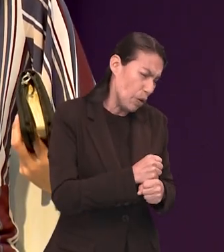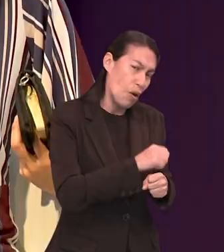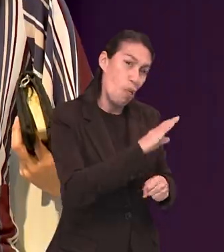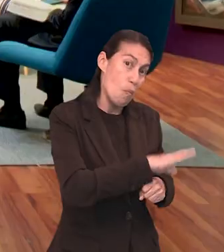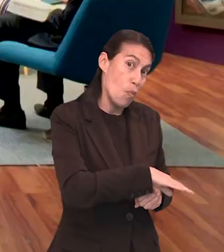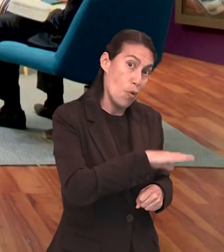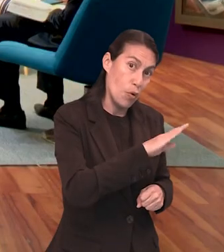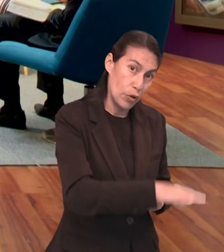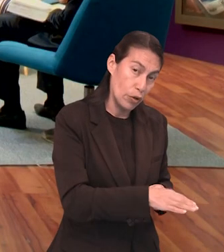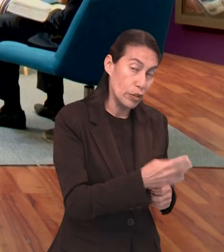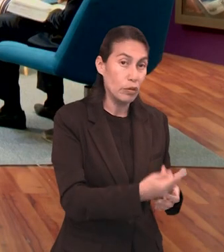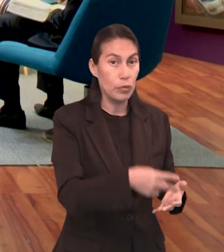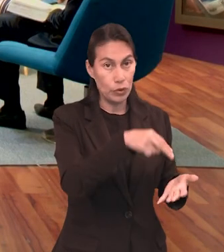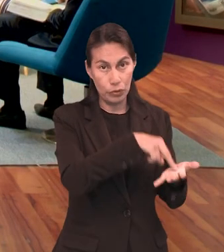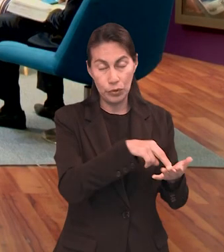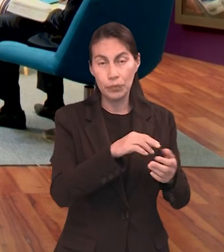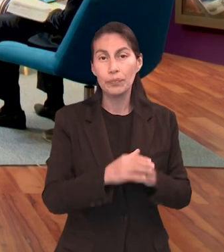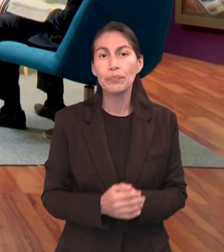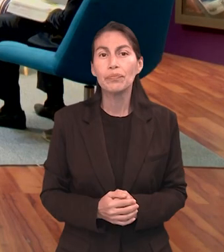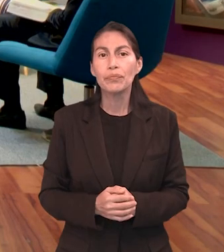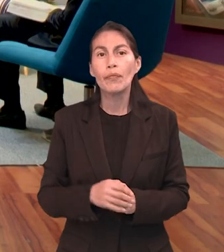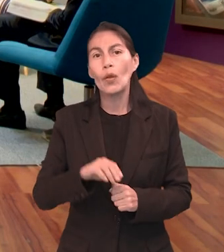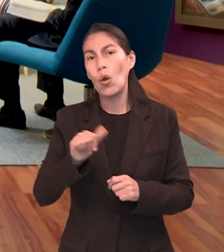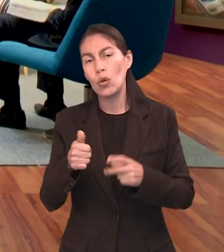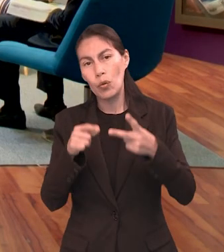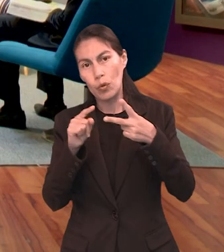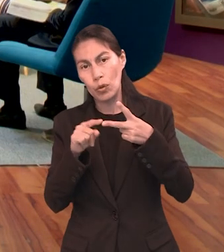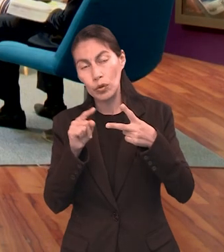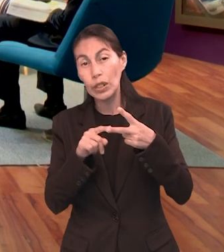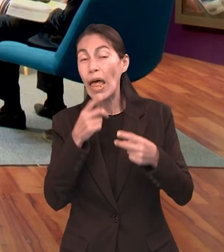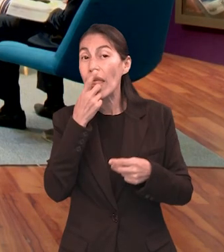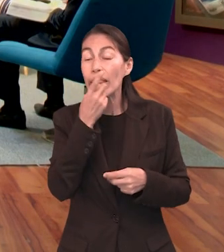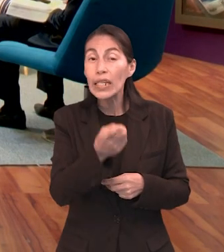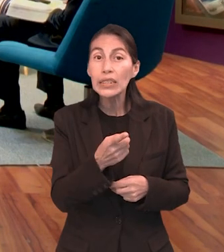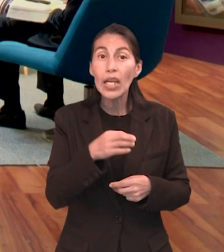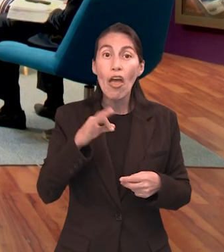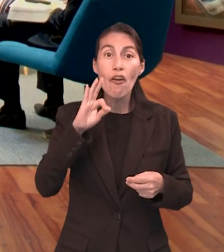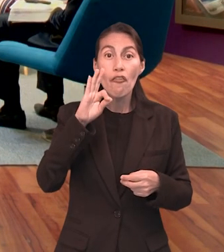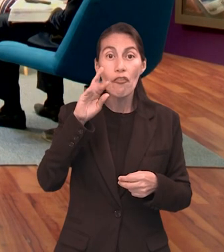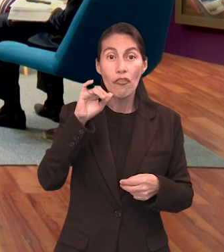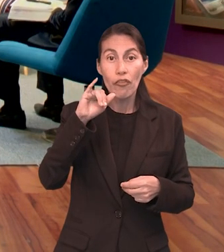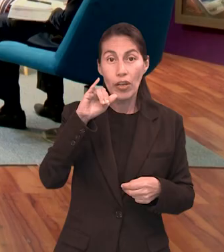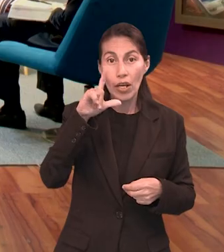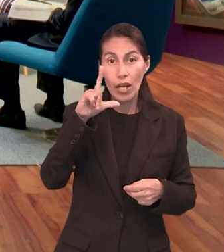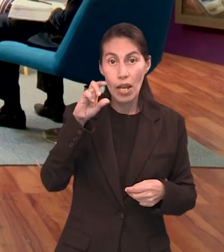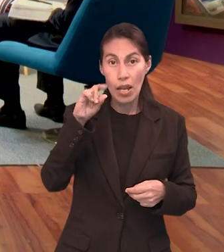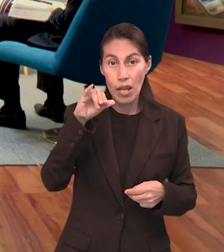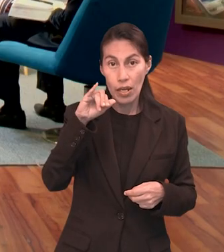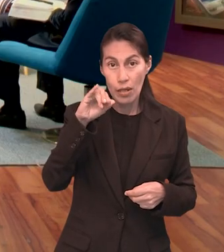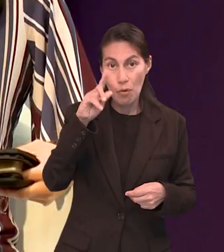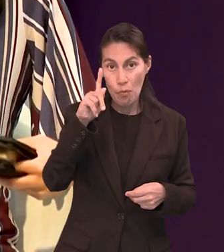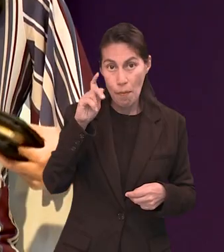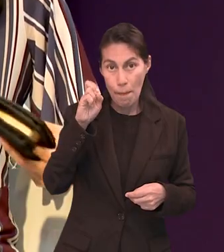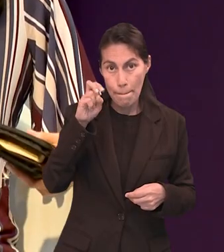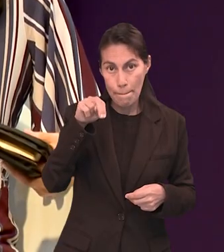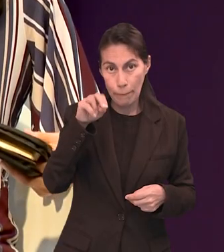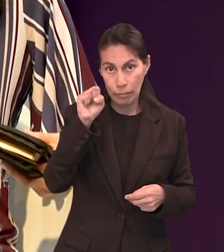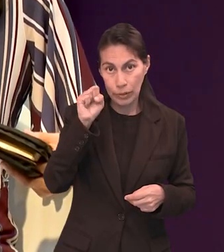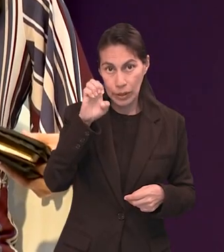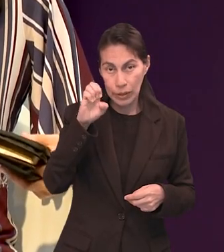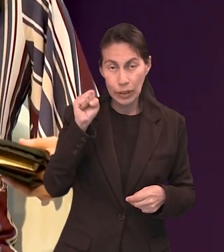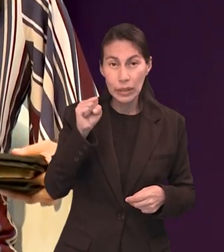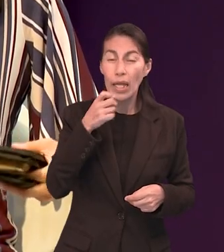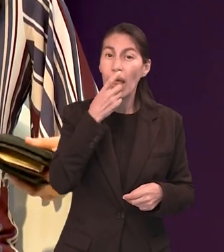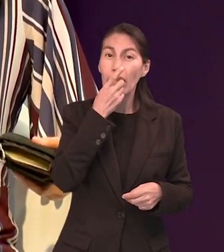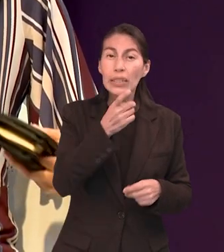por así decirlo. Y Él, la Biblia dice en Filipenses 2, del 5 al 8, que Él se despojó a sí mismo, tomó forma